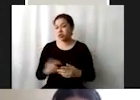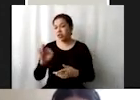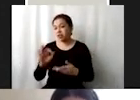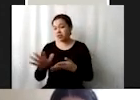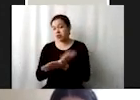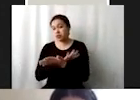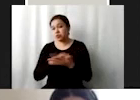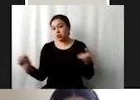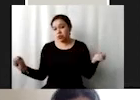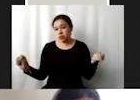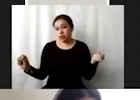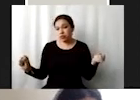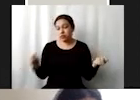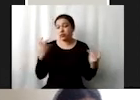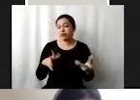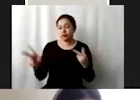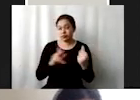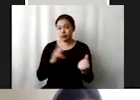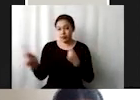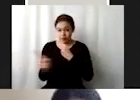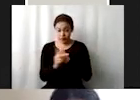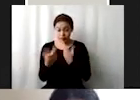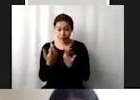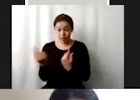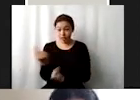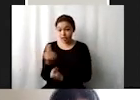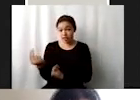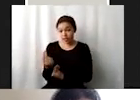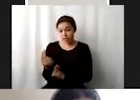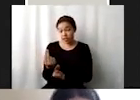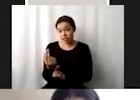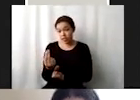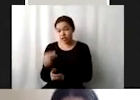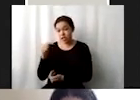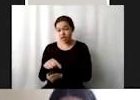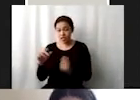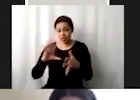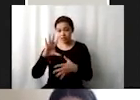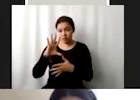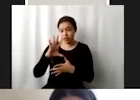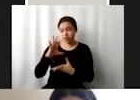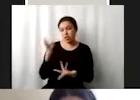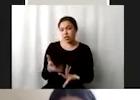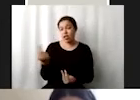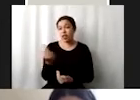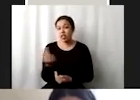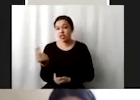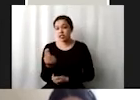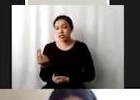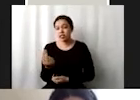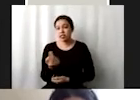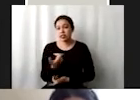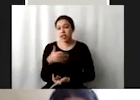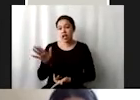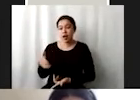y estos países dependen en mucho muchos de estos en nuestro continente dependen pues de la pesca